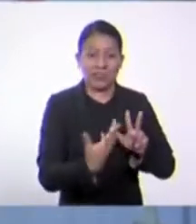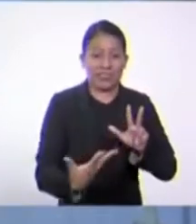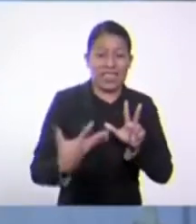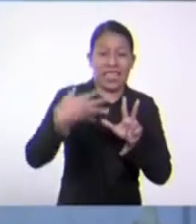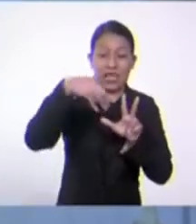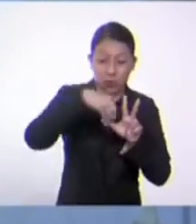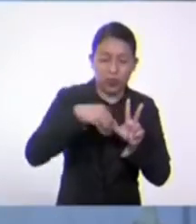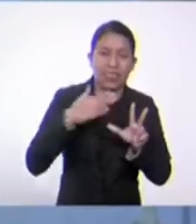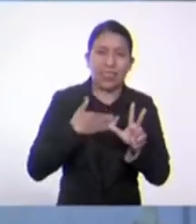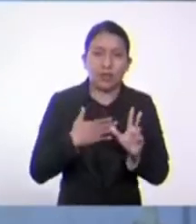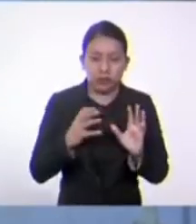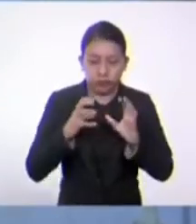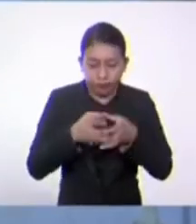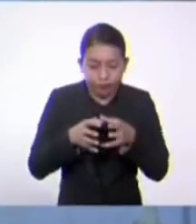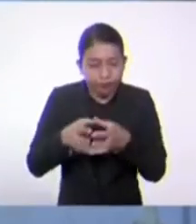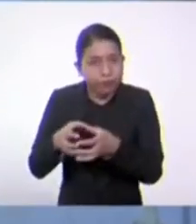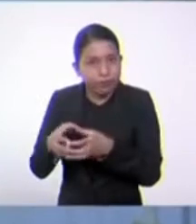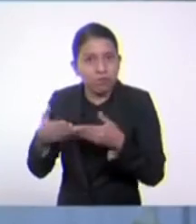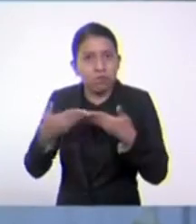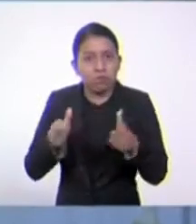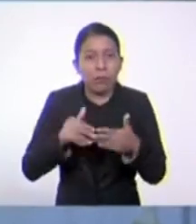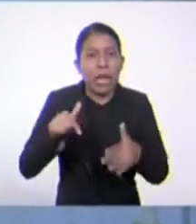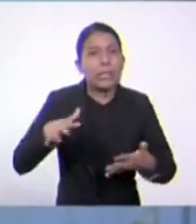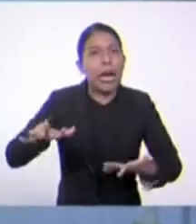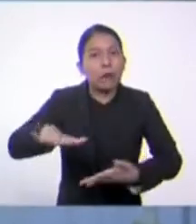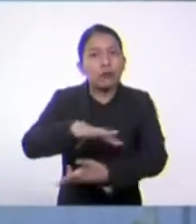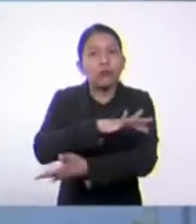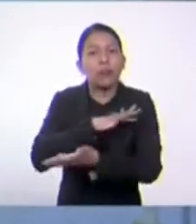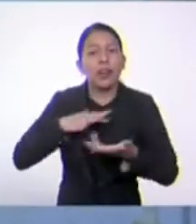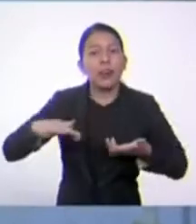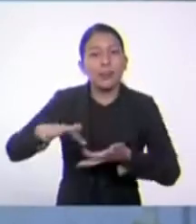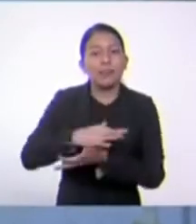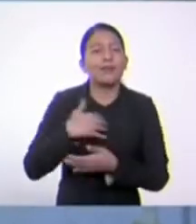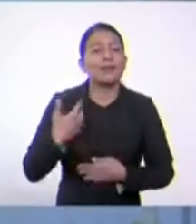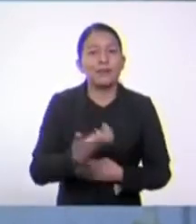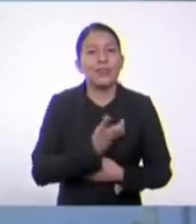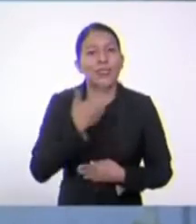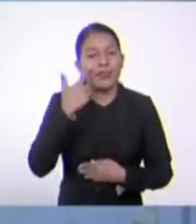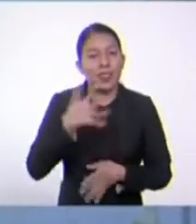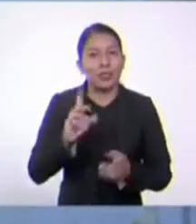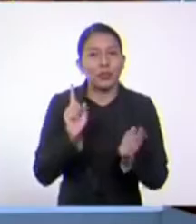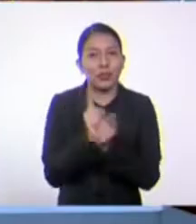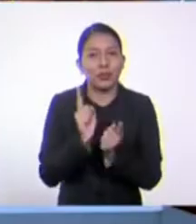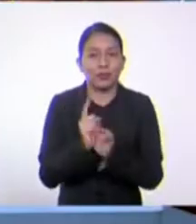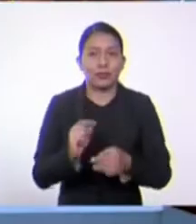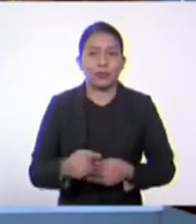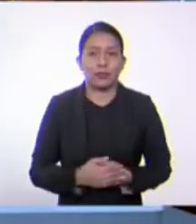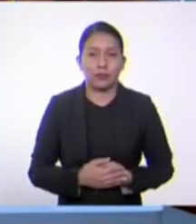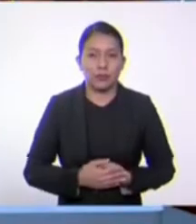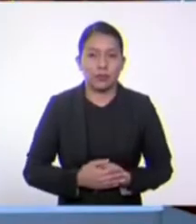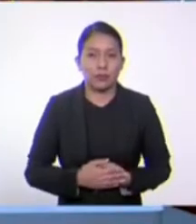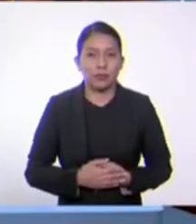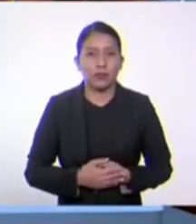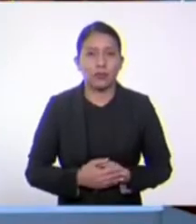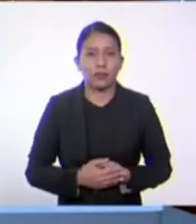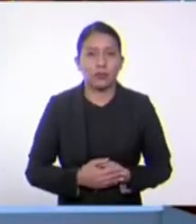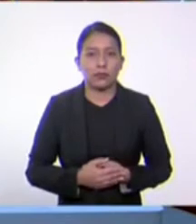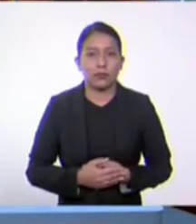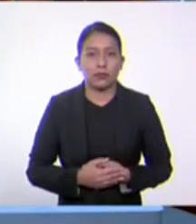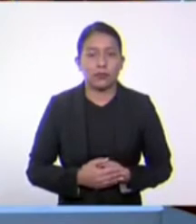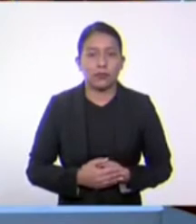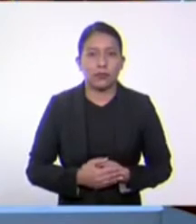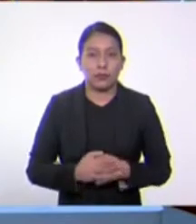agrupan a todos los reinos de la naturaleza que nosotros conocemos de manera tradicional. Los